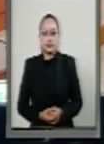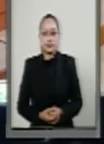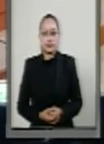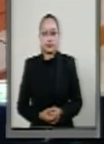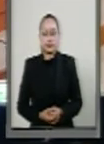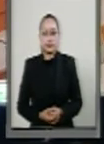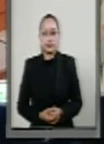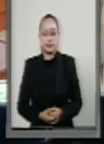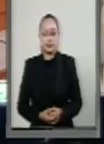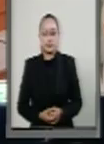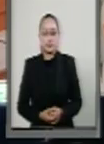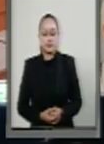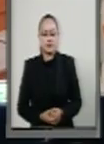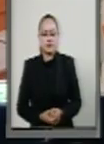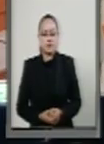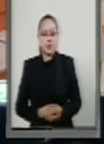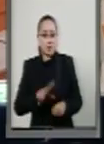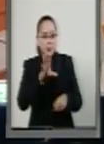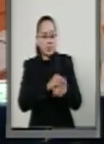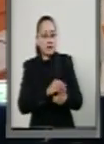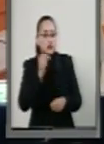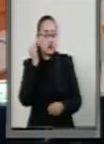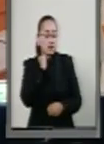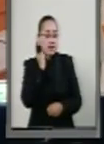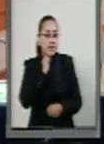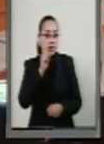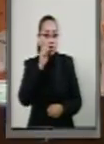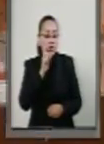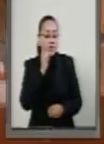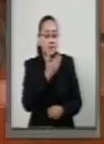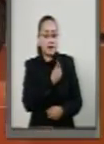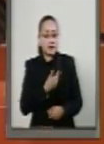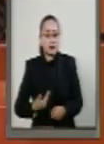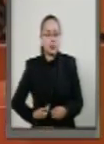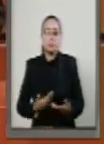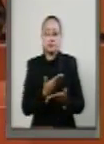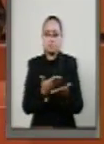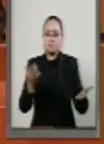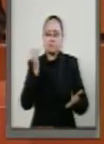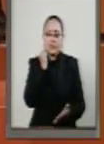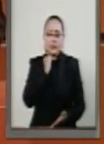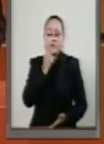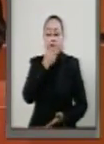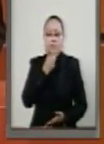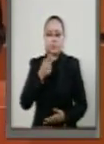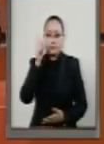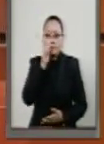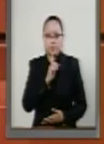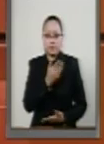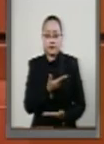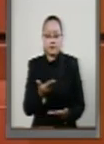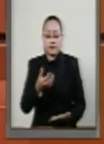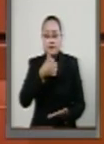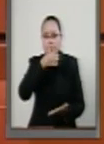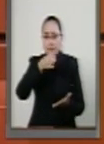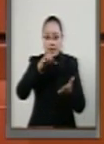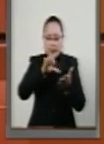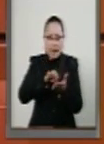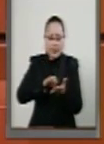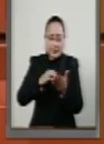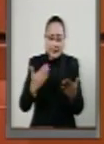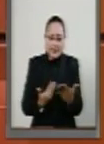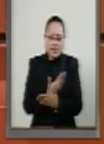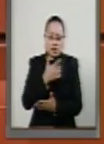Con su permiso, senadora presidenta, senadoras, senadores. La Carta Nacional Pesquera